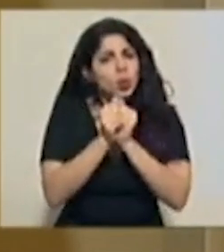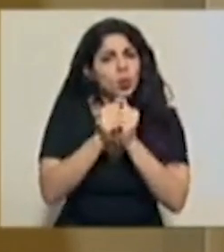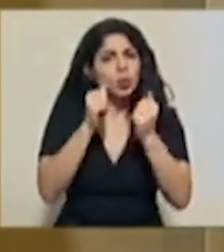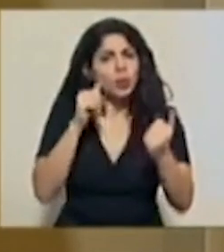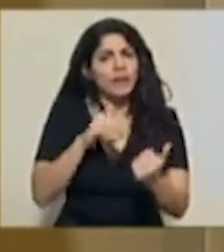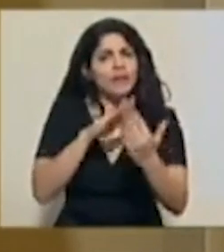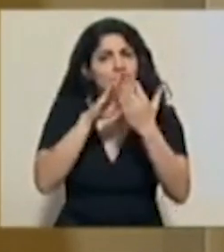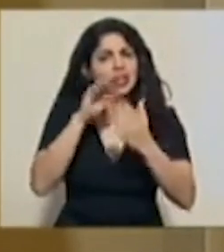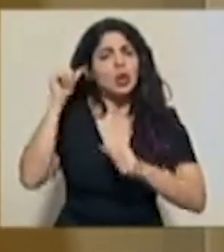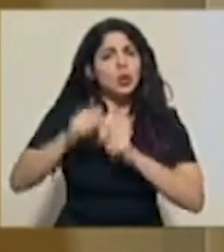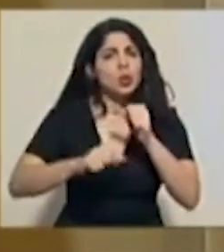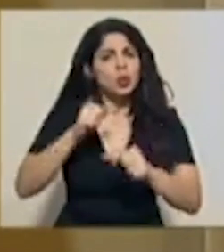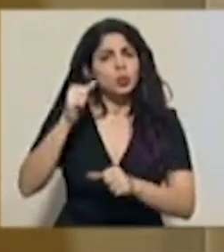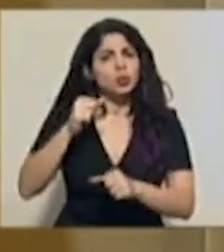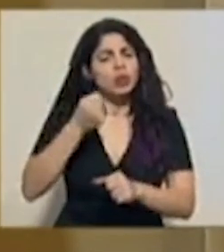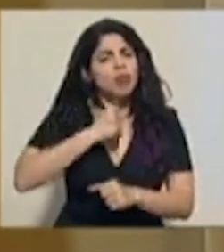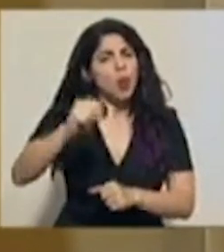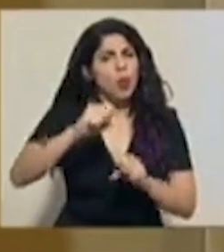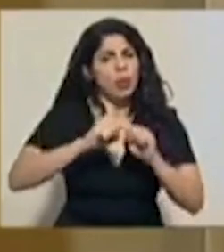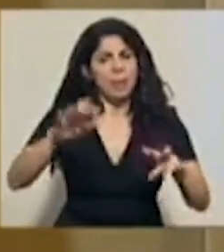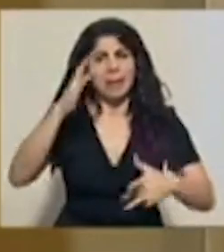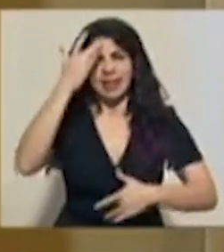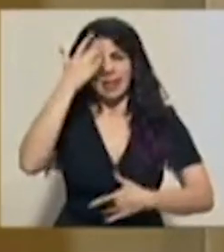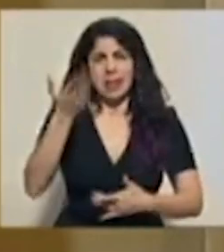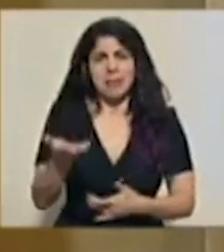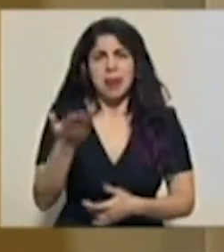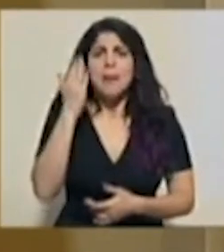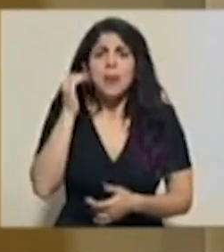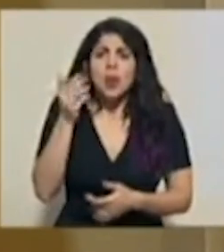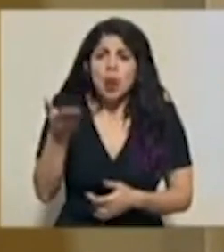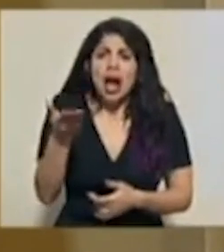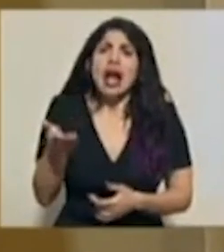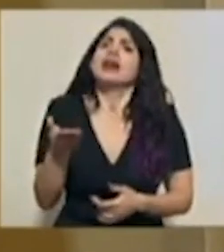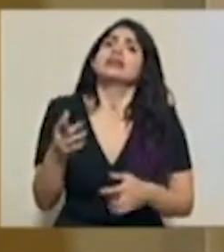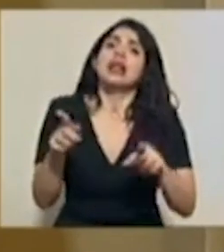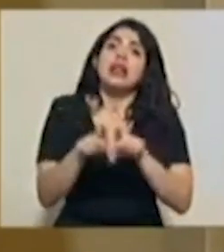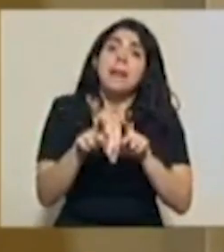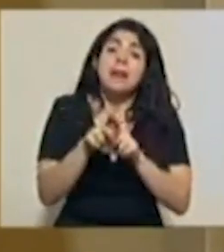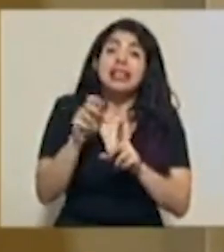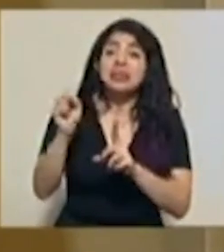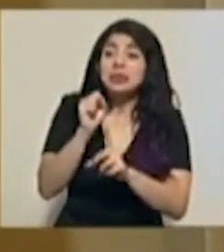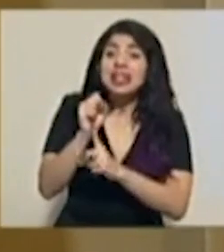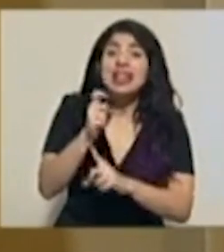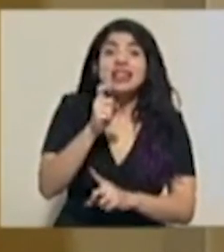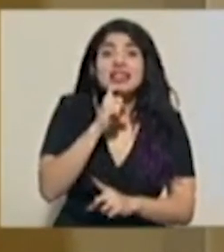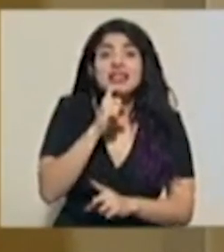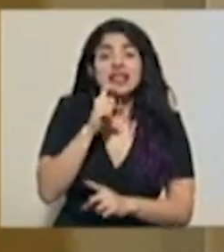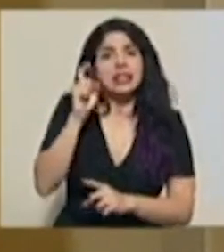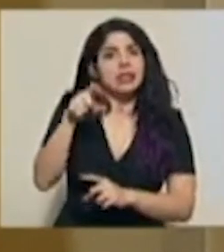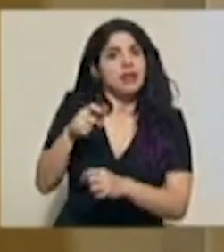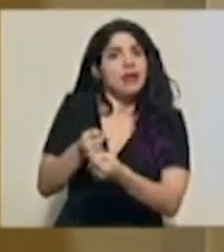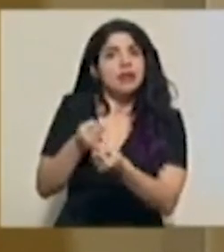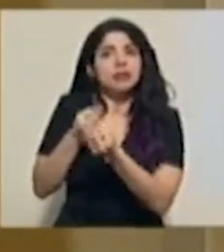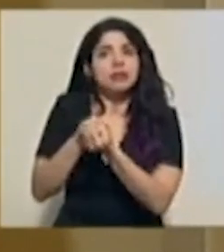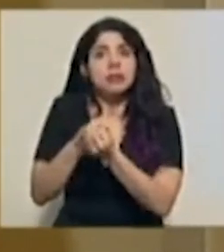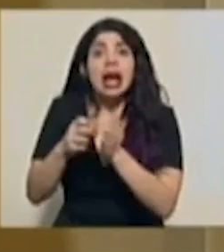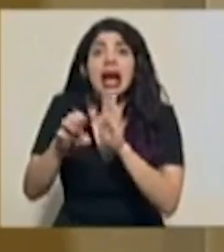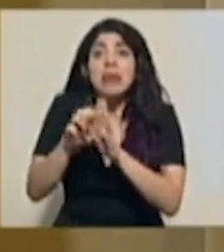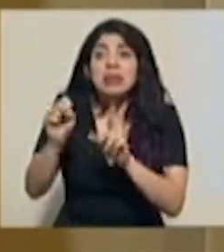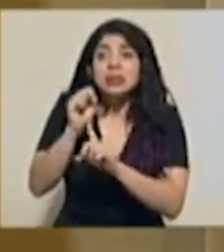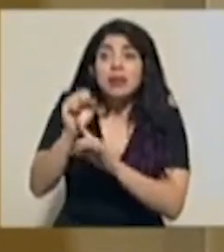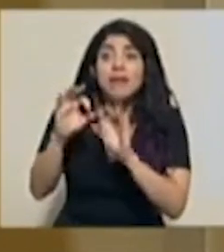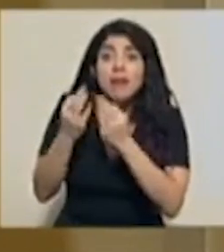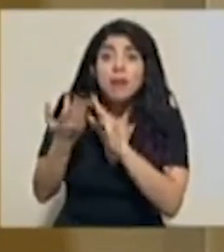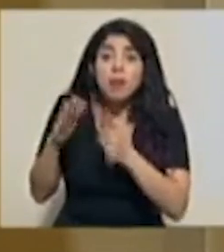la lucha contra la pandemia, que conlleva también estar al lado en los momentos más difíciles, como es el fallecimiento de un